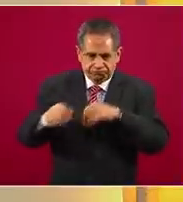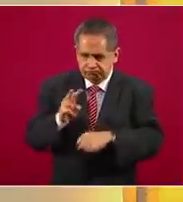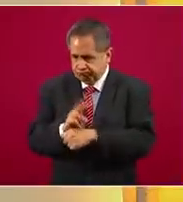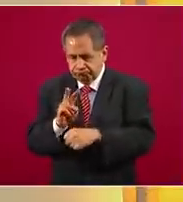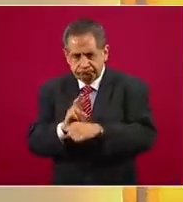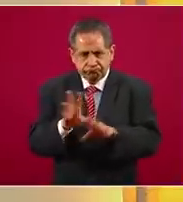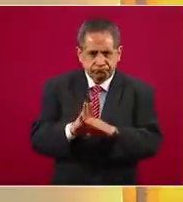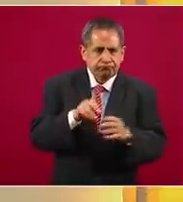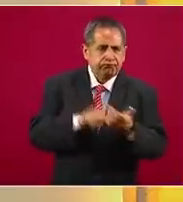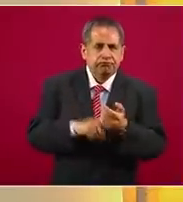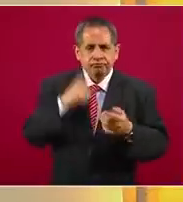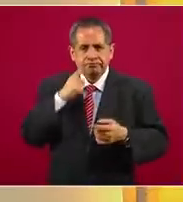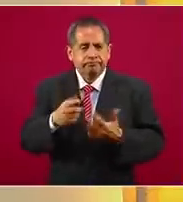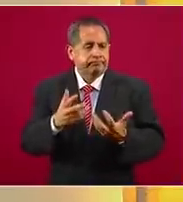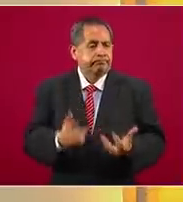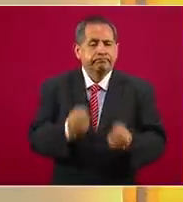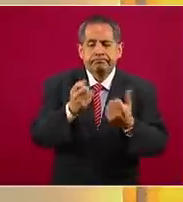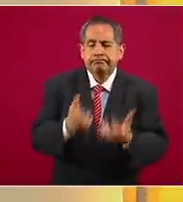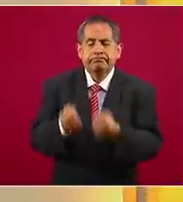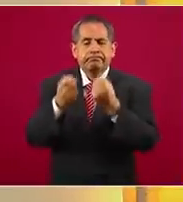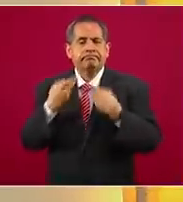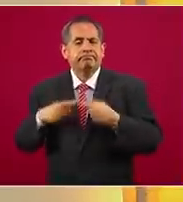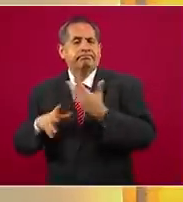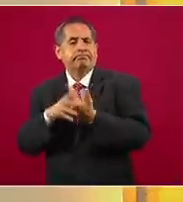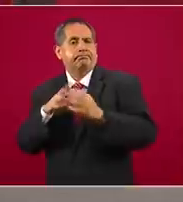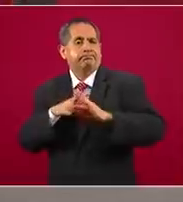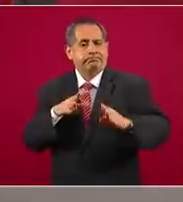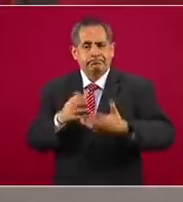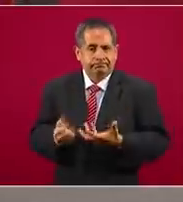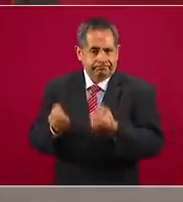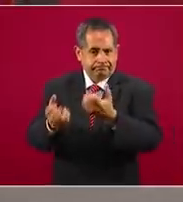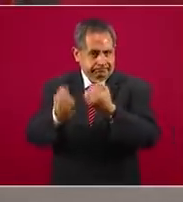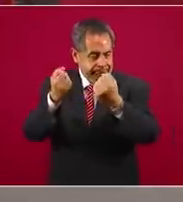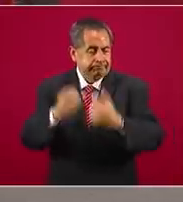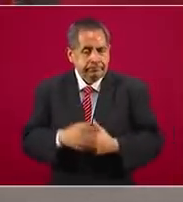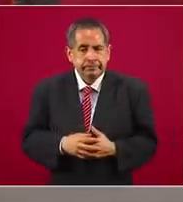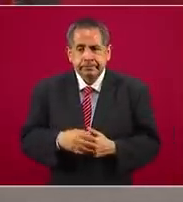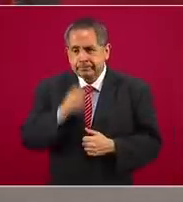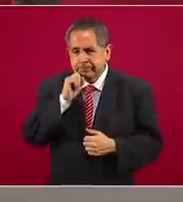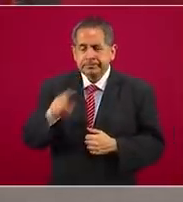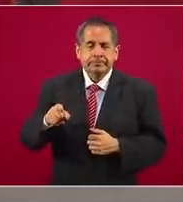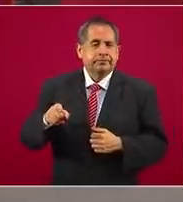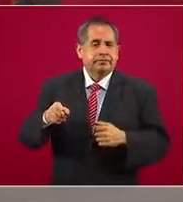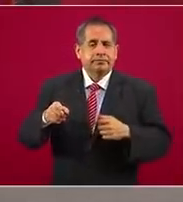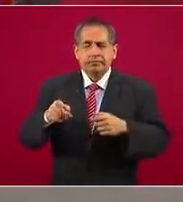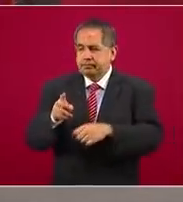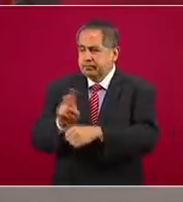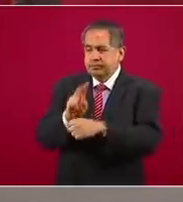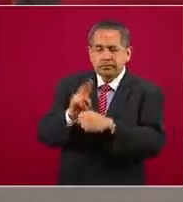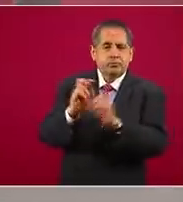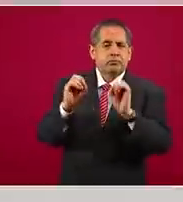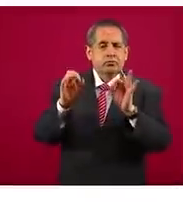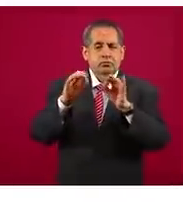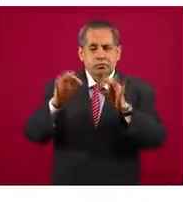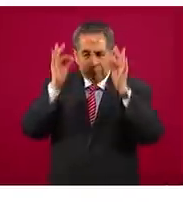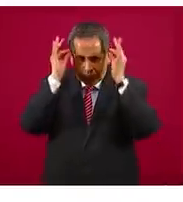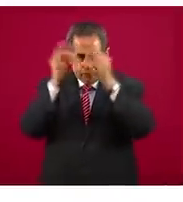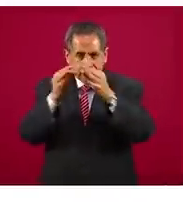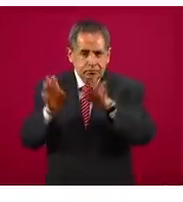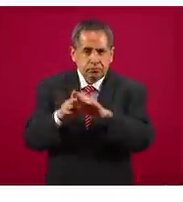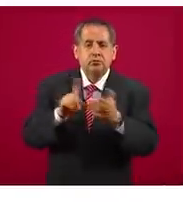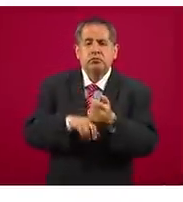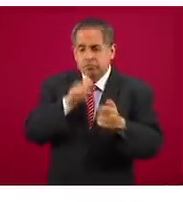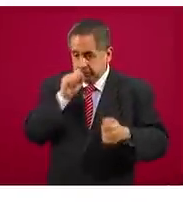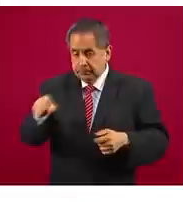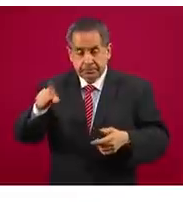en operaciones de rescate humanitario, los puestos de control migratorio. También aquí establecemos cocinas comunitarias y